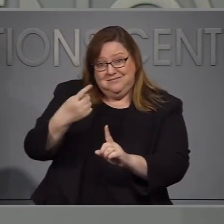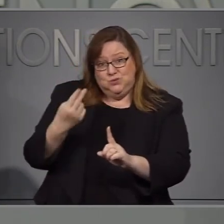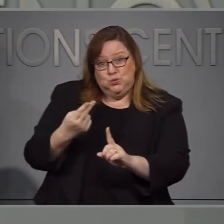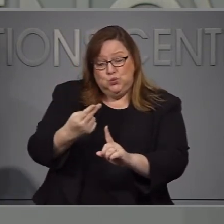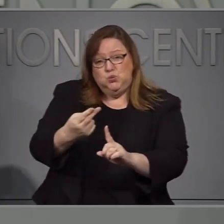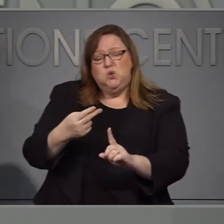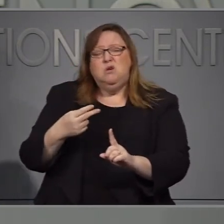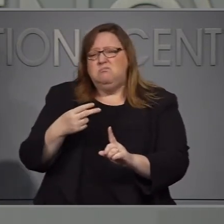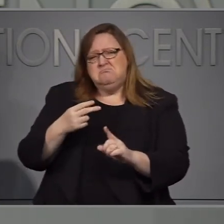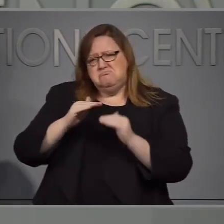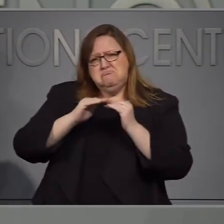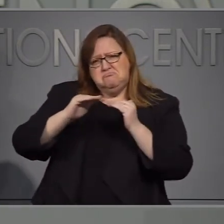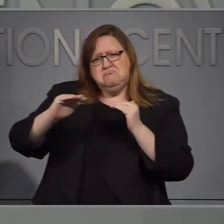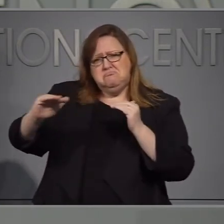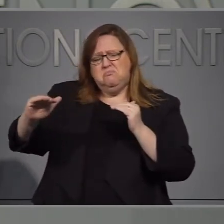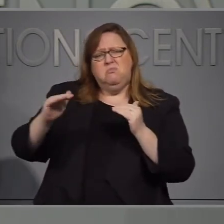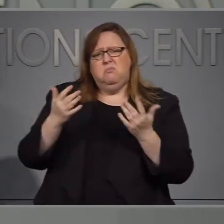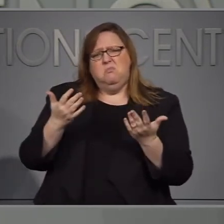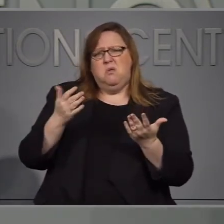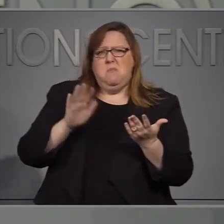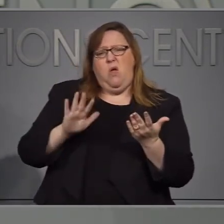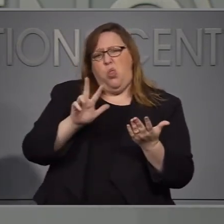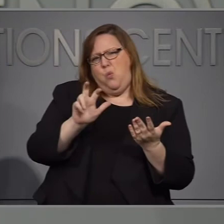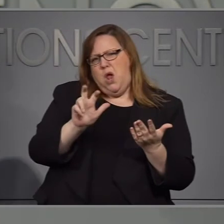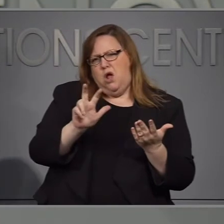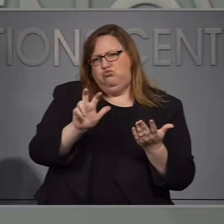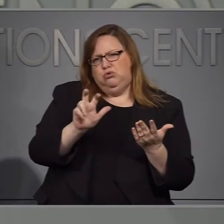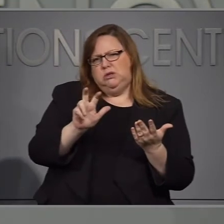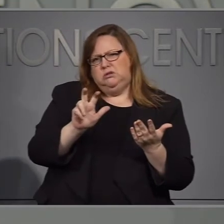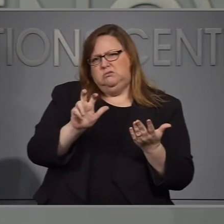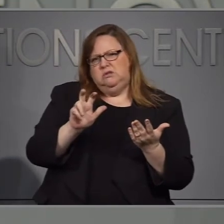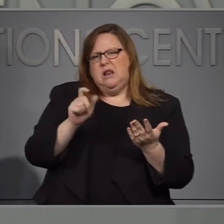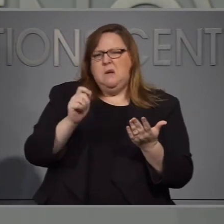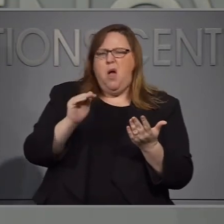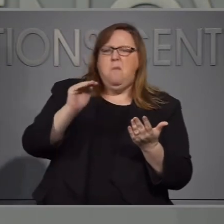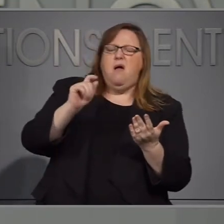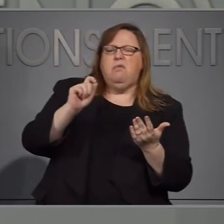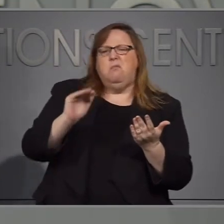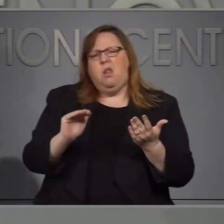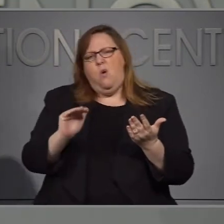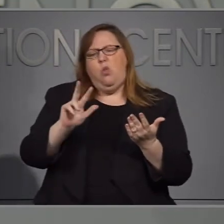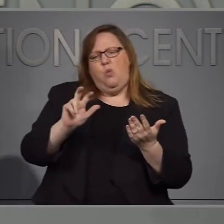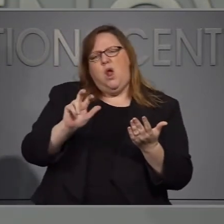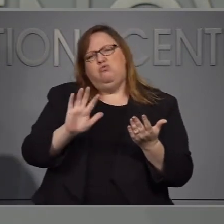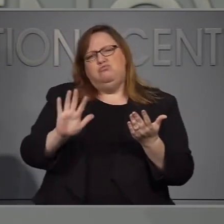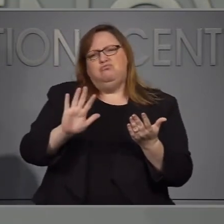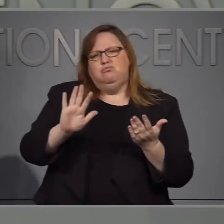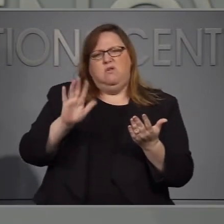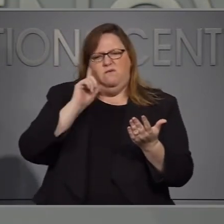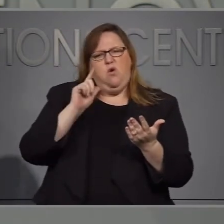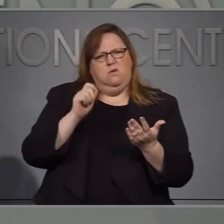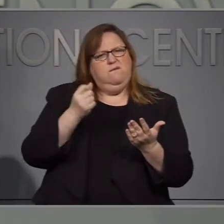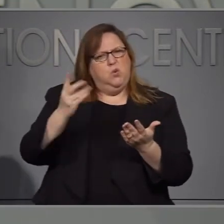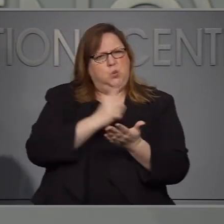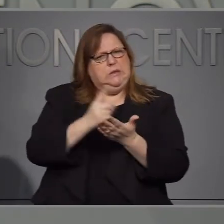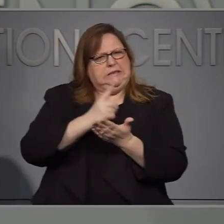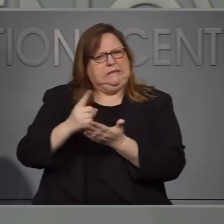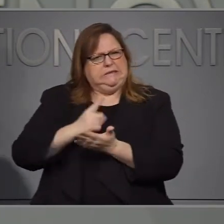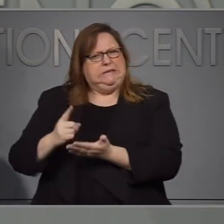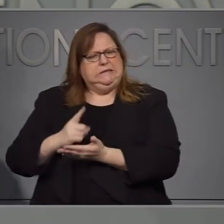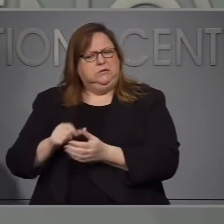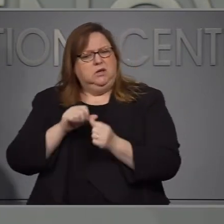como trescientas personas o un poco menos o un poco más. Durante varias semanas así que la